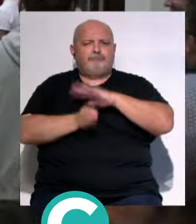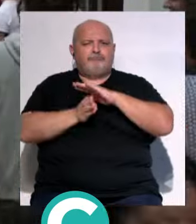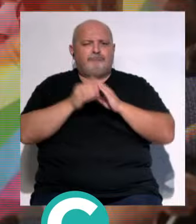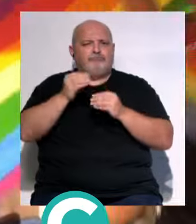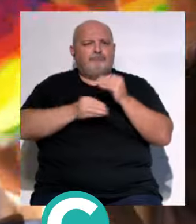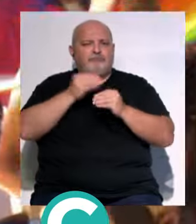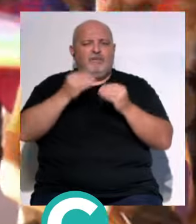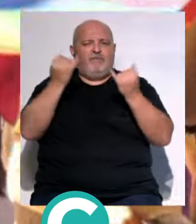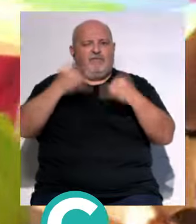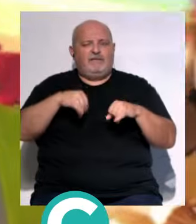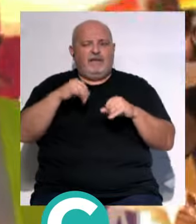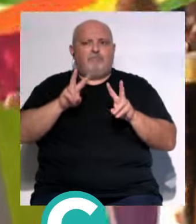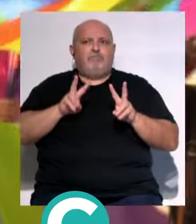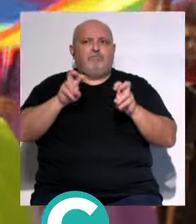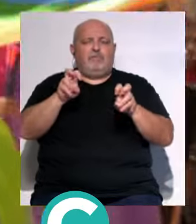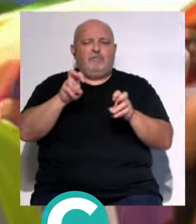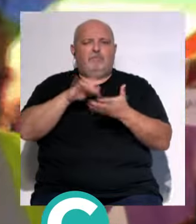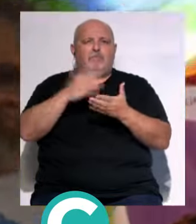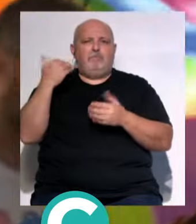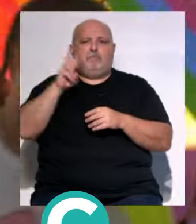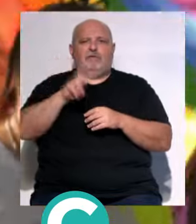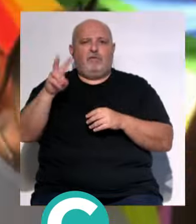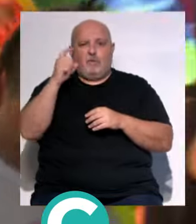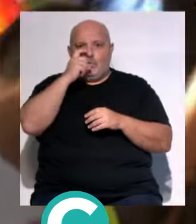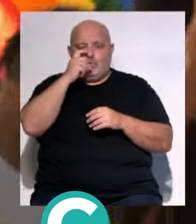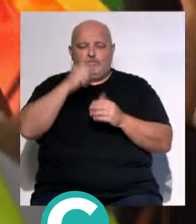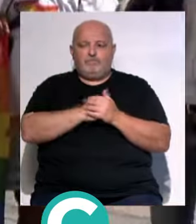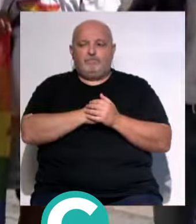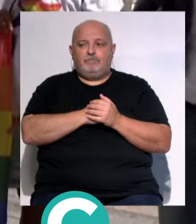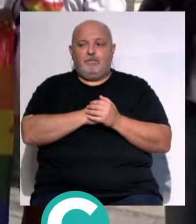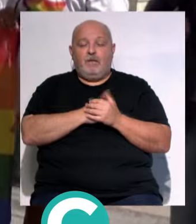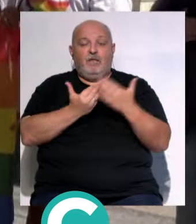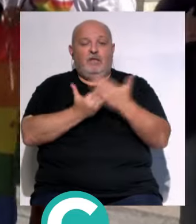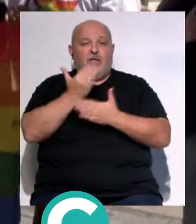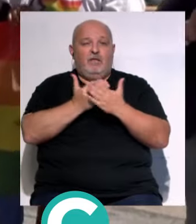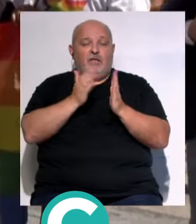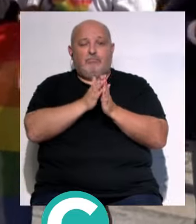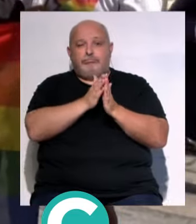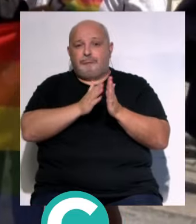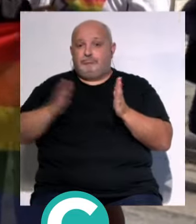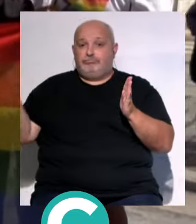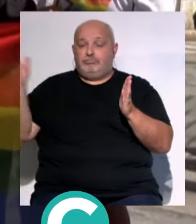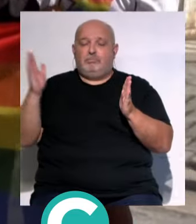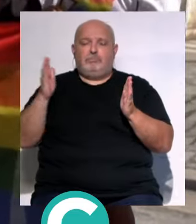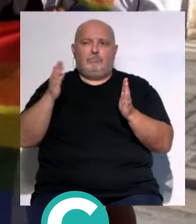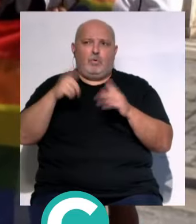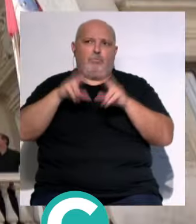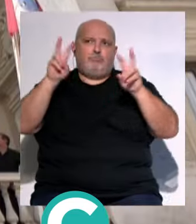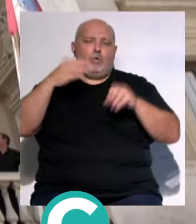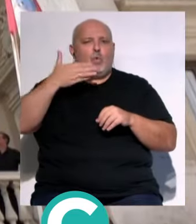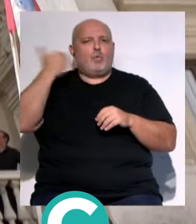celebración... ...de esta fiesta... ...que inició el pasado 22 de junio... ...durante estos días... ...la capital gaditana... ...presume